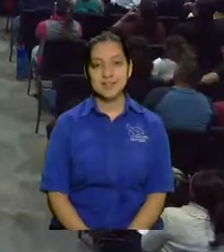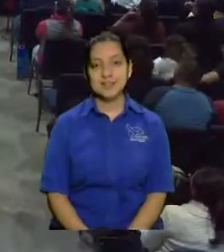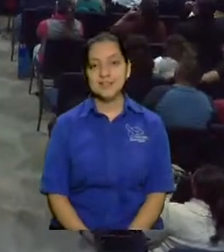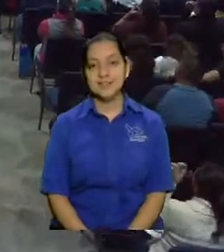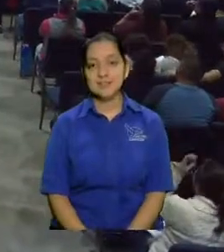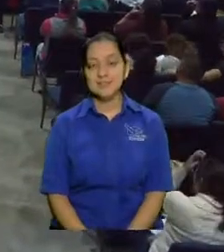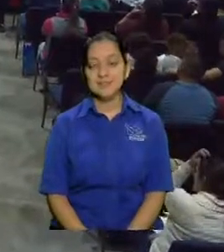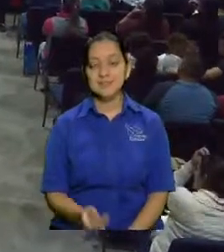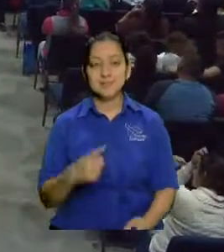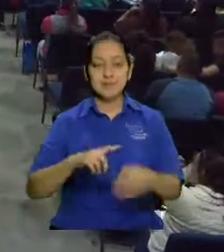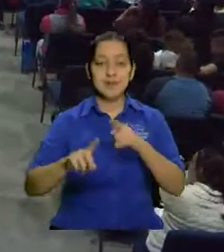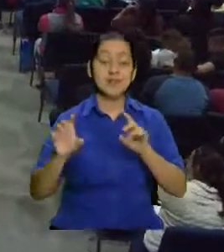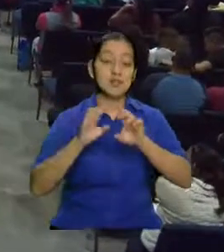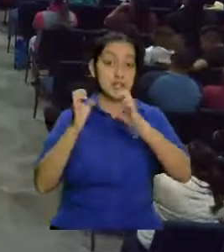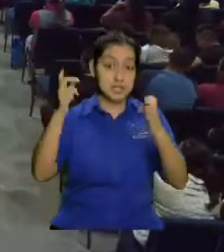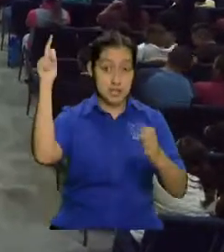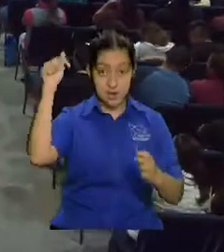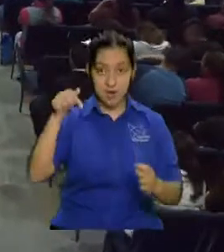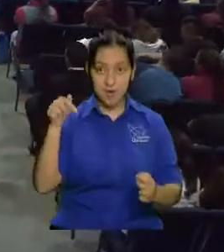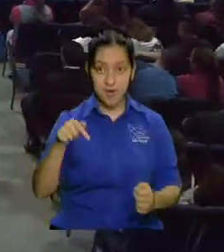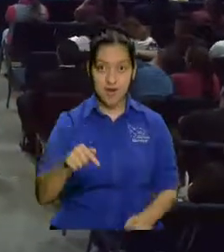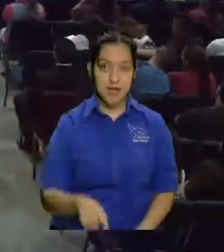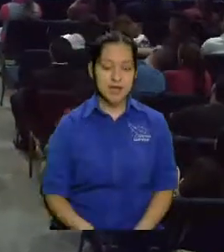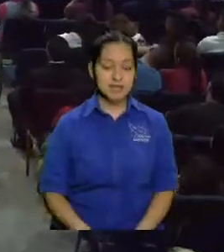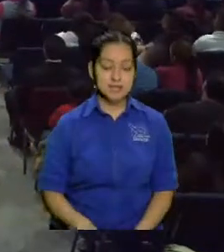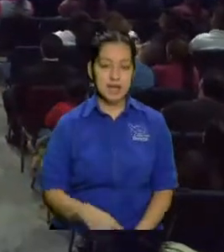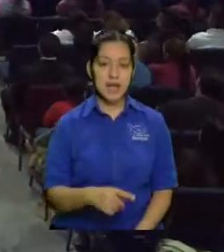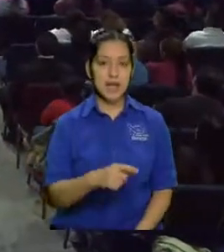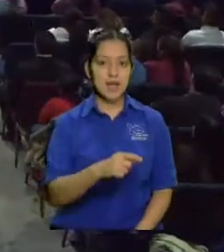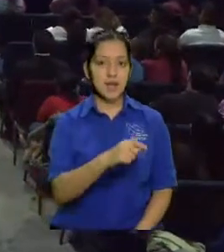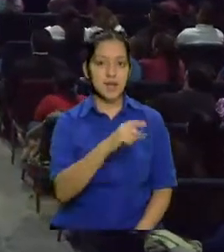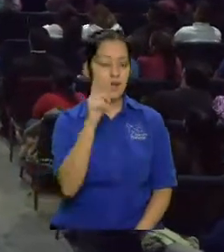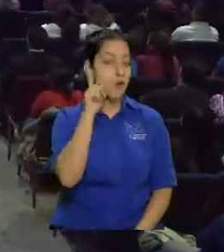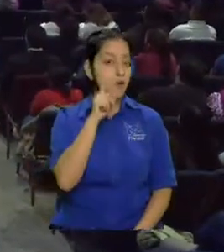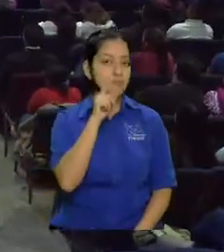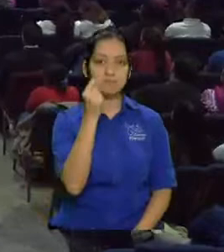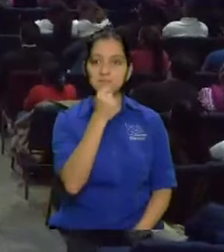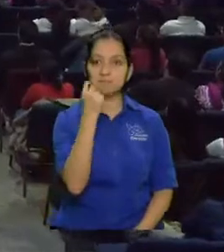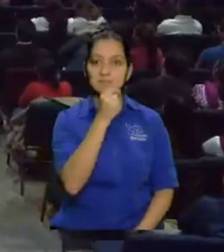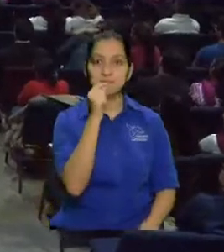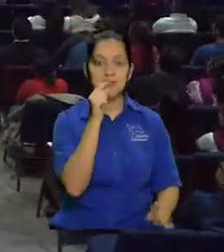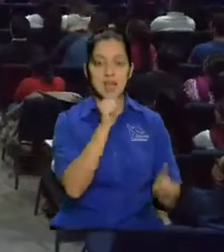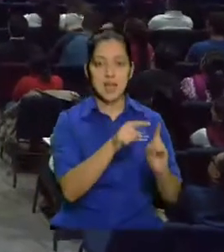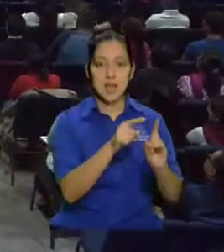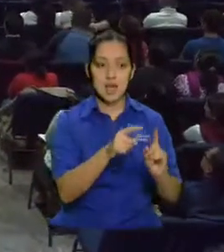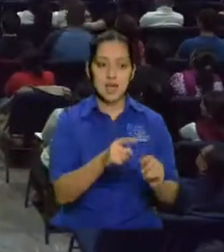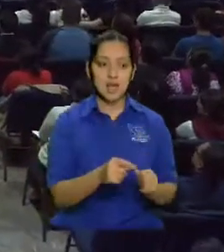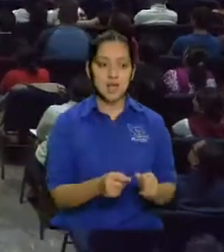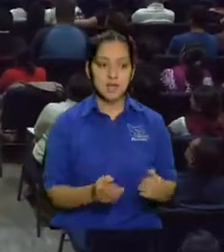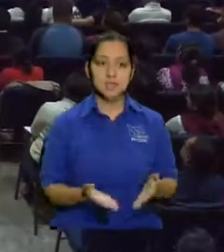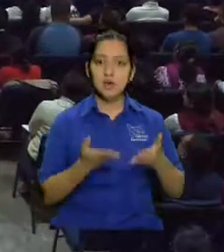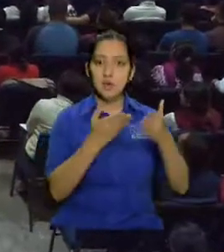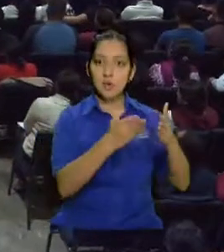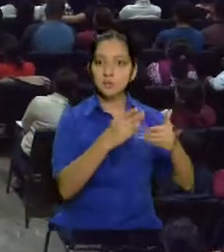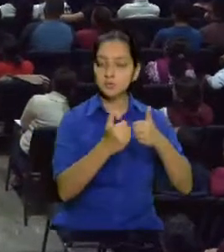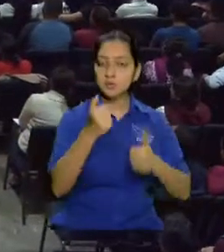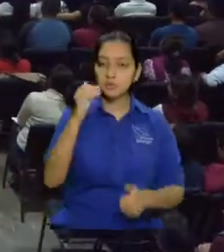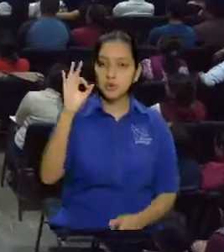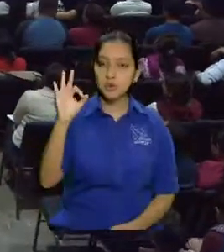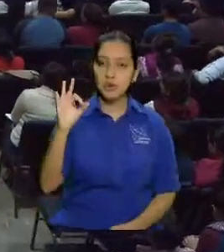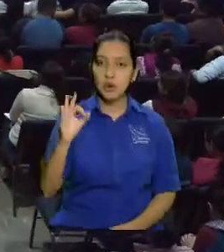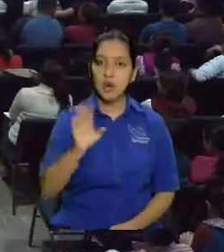pero entonces ahora resulta que esta esta muchachita metió al novio y se le va a su cuarto y echaron llave